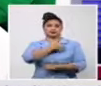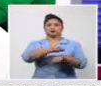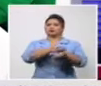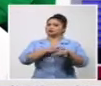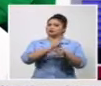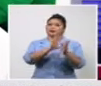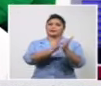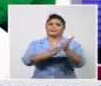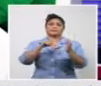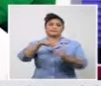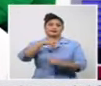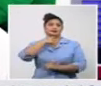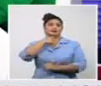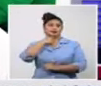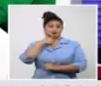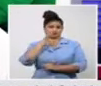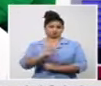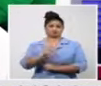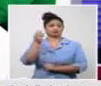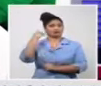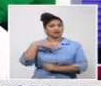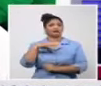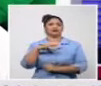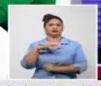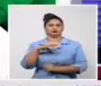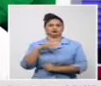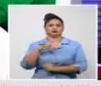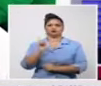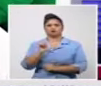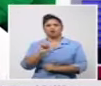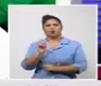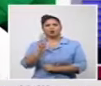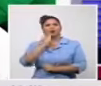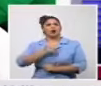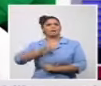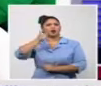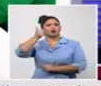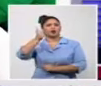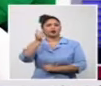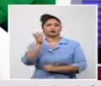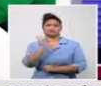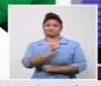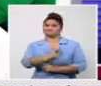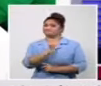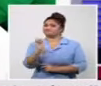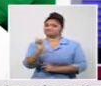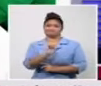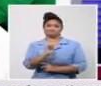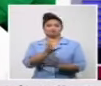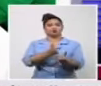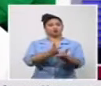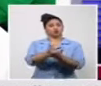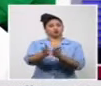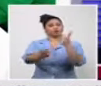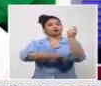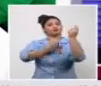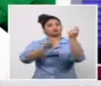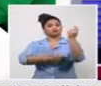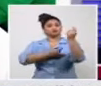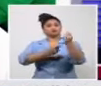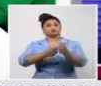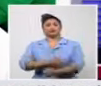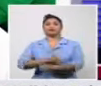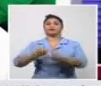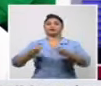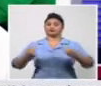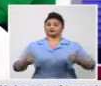seguros que que no vamos a a tenerla o sea se trabaja muy fuerte se trabaja muy fuerte